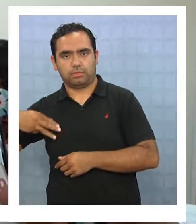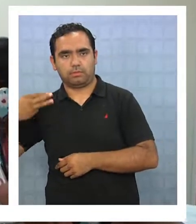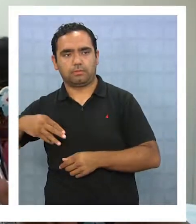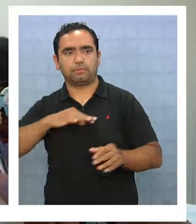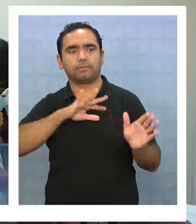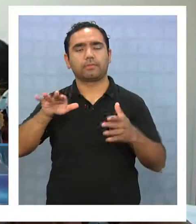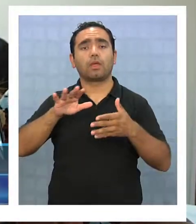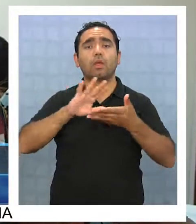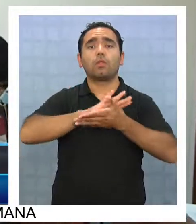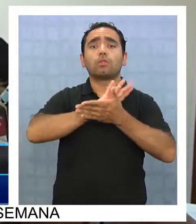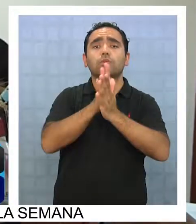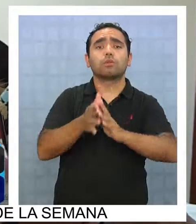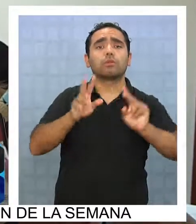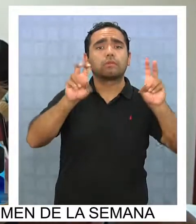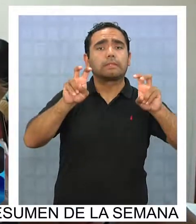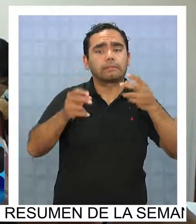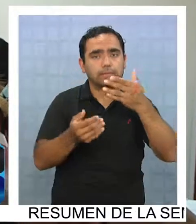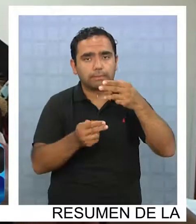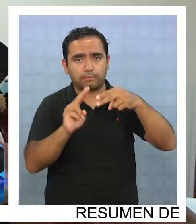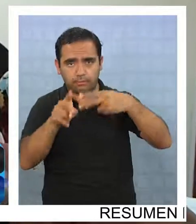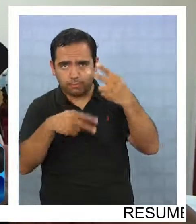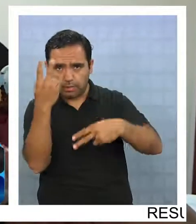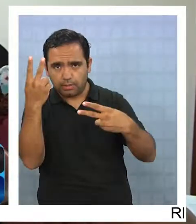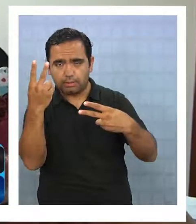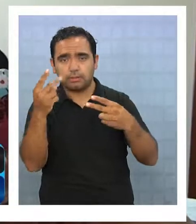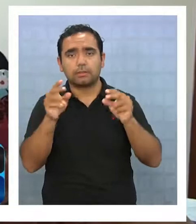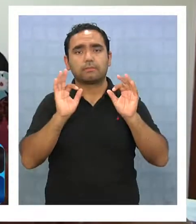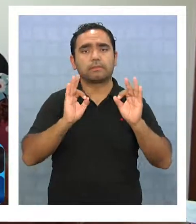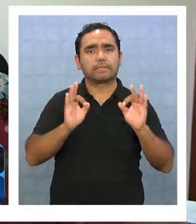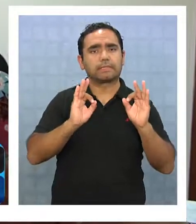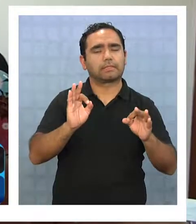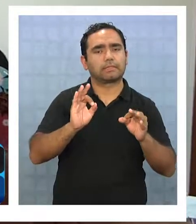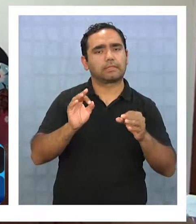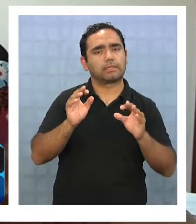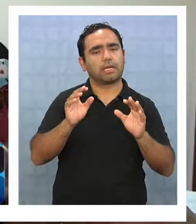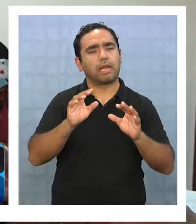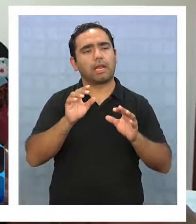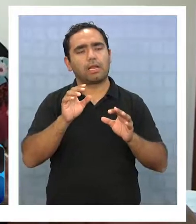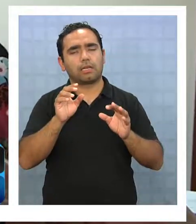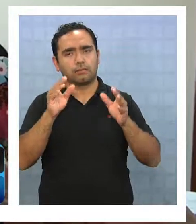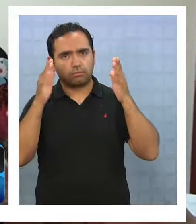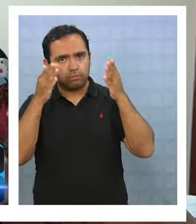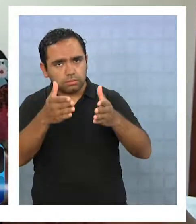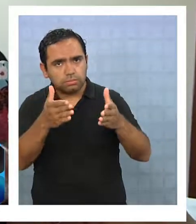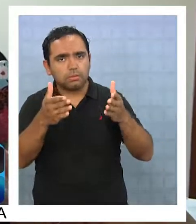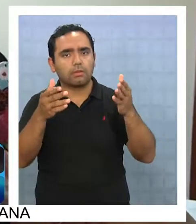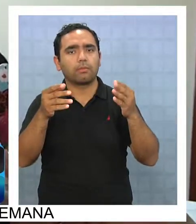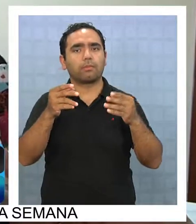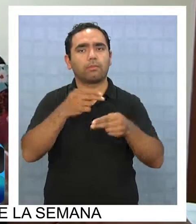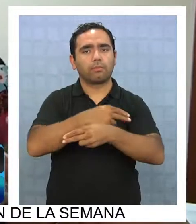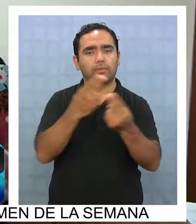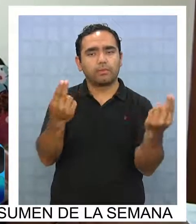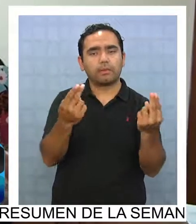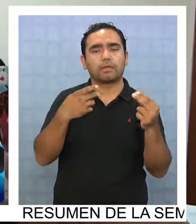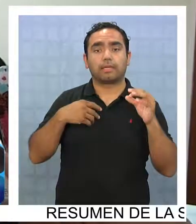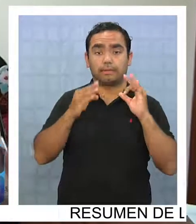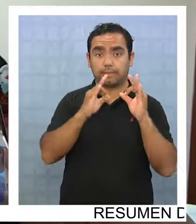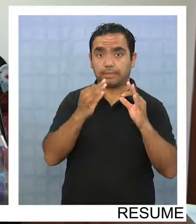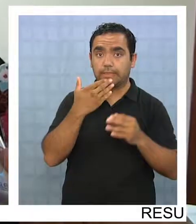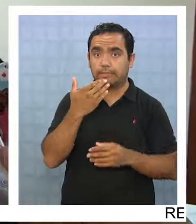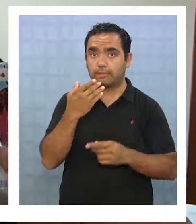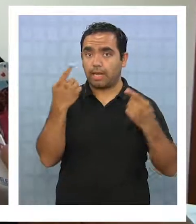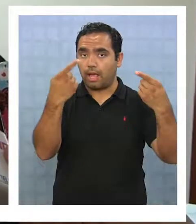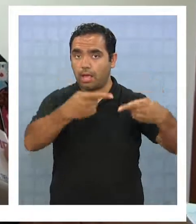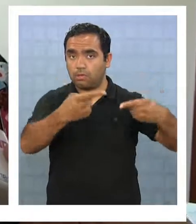son paralización de actividades, especialmente el sector público, y en lo particular respecto al tema aduanero que nos